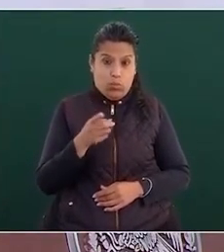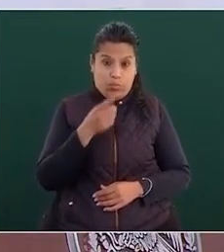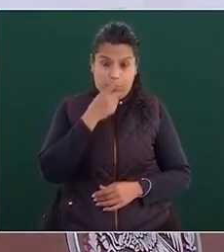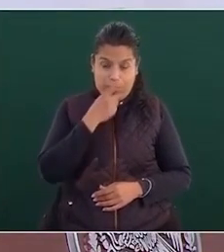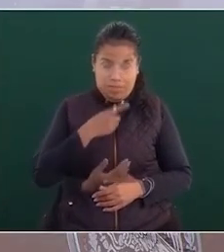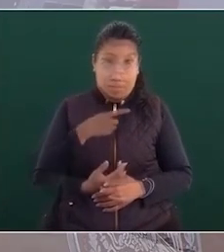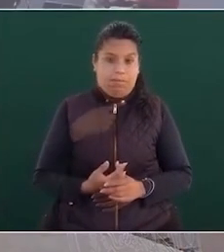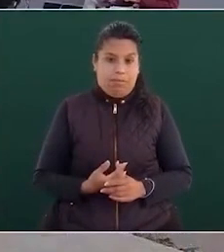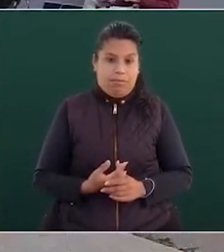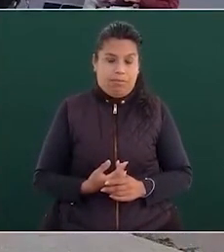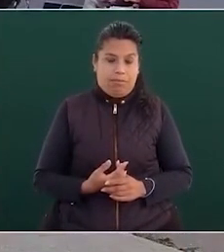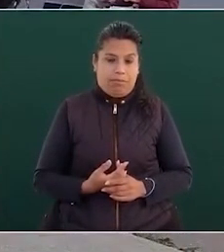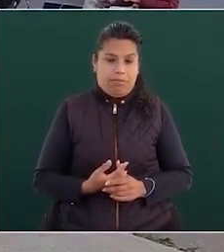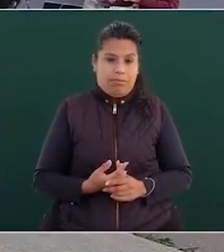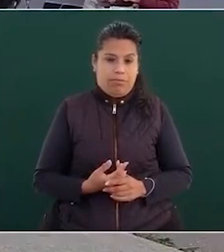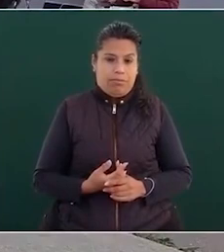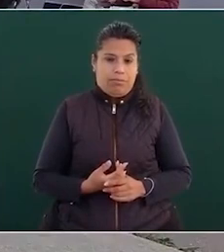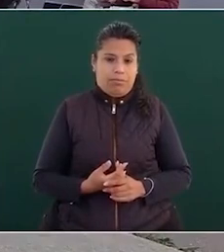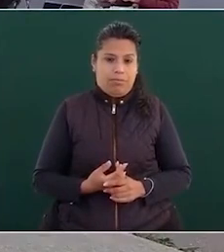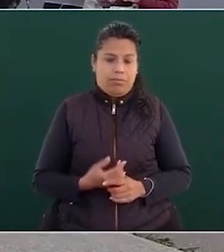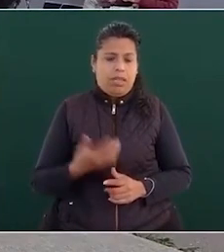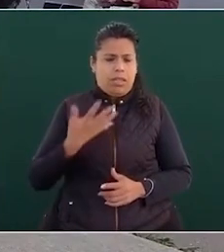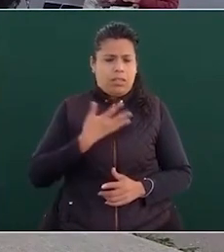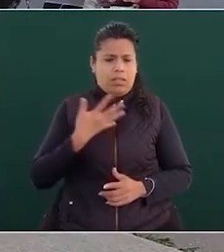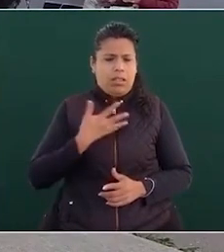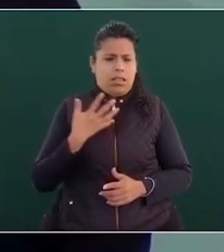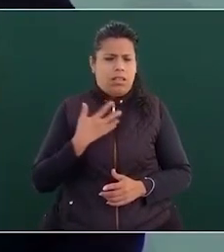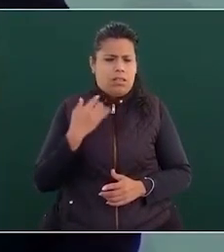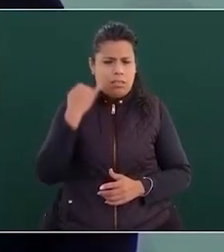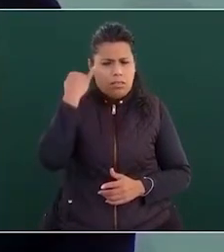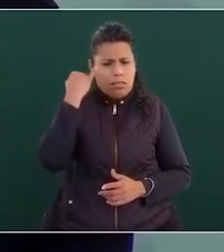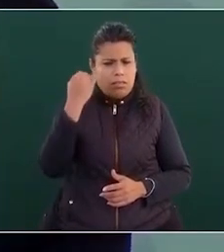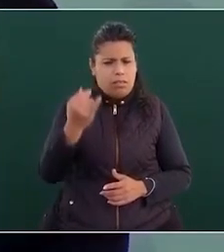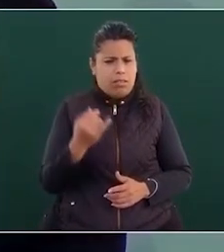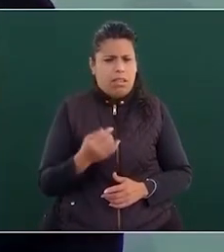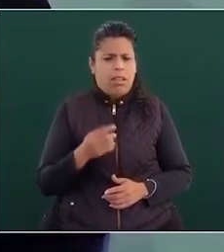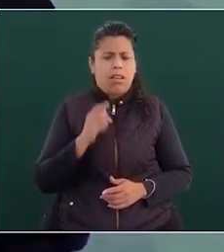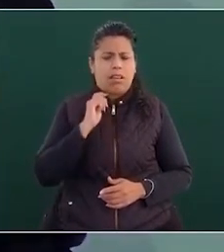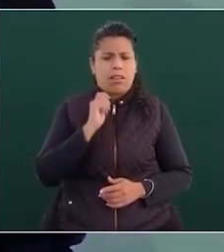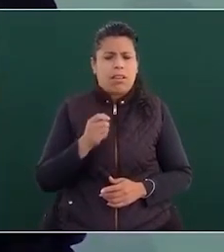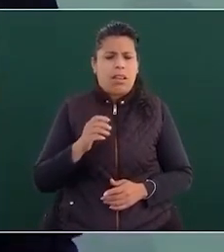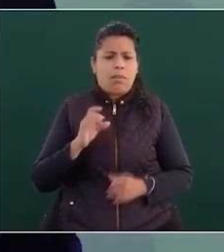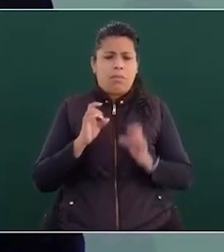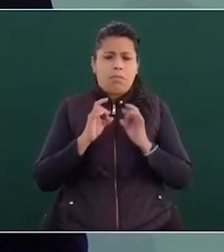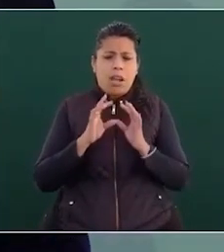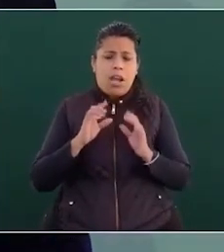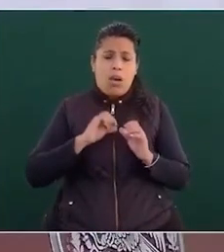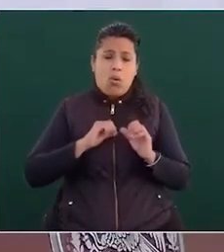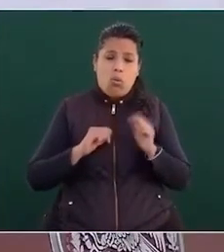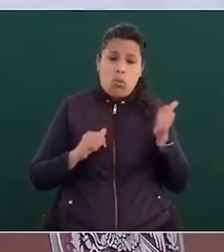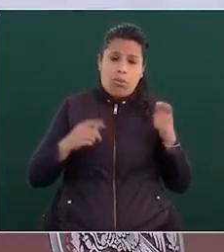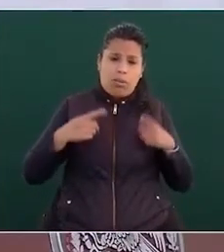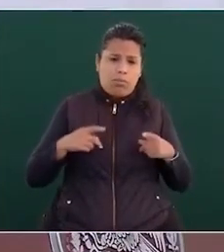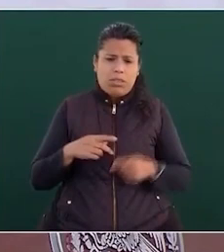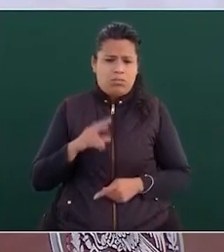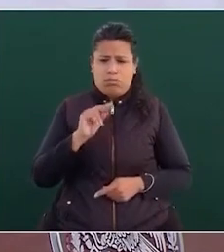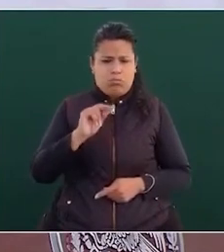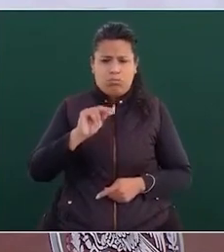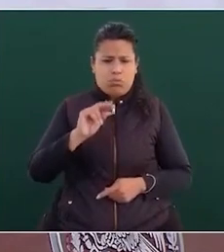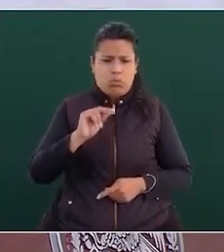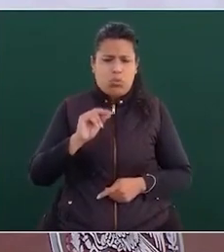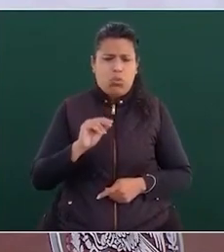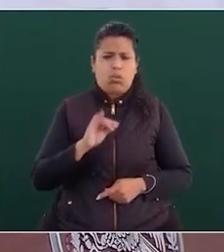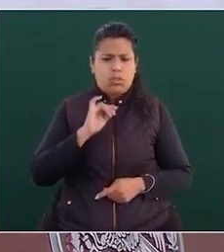preguntando ¿la fe? no porque van a aprobarla porque sería